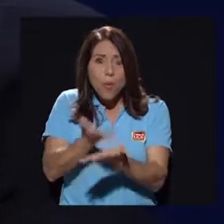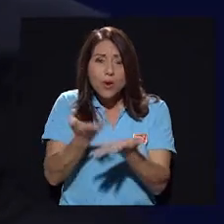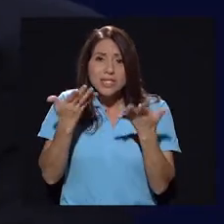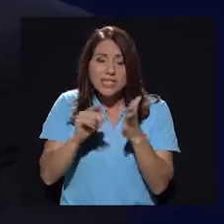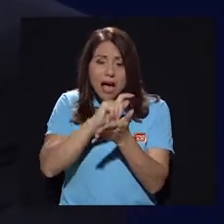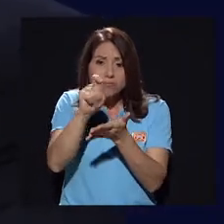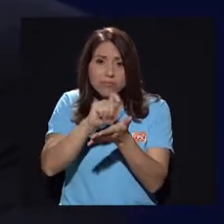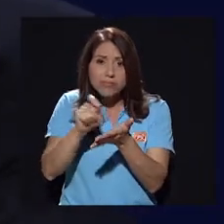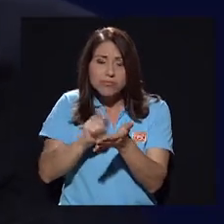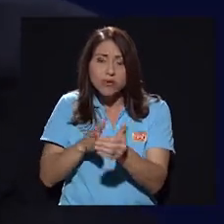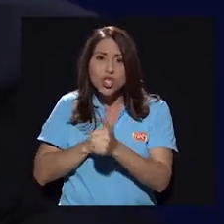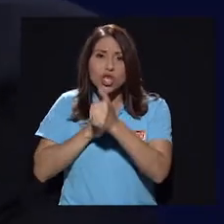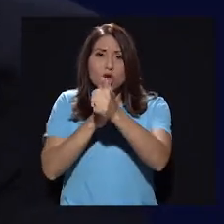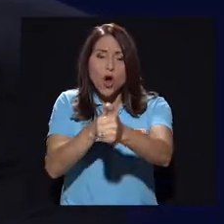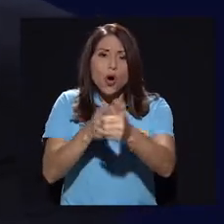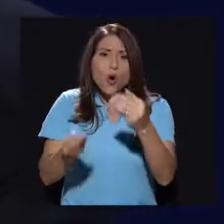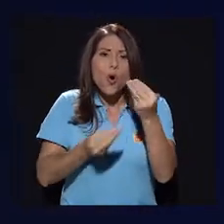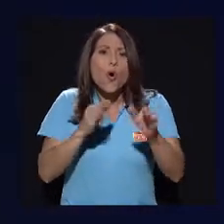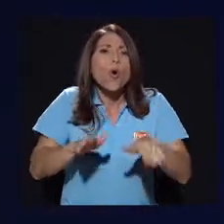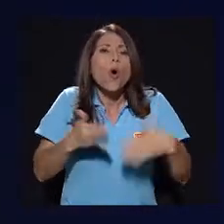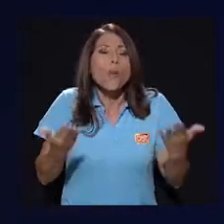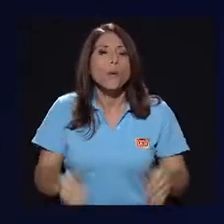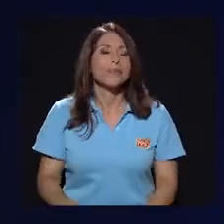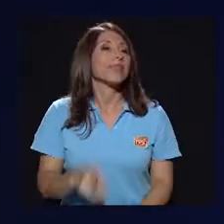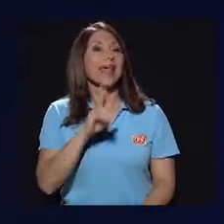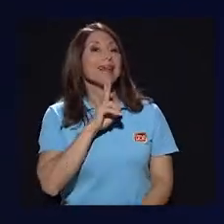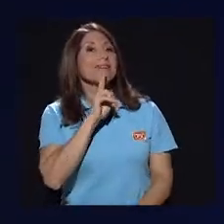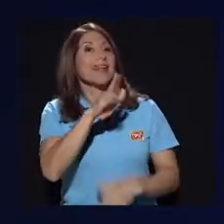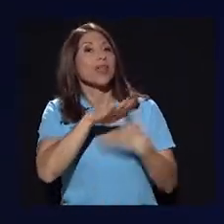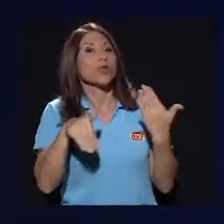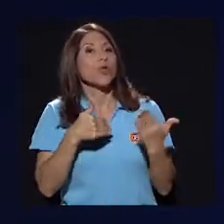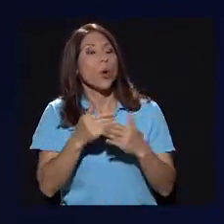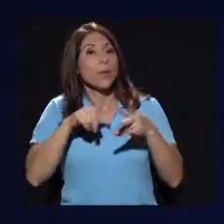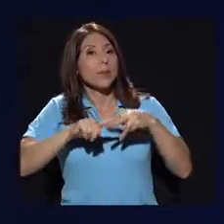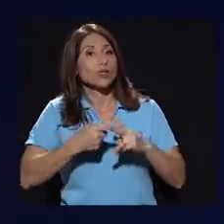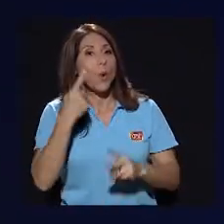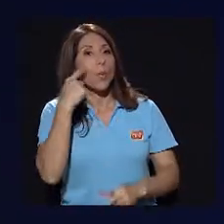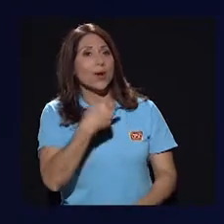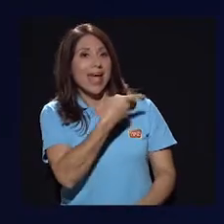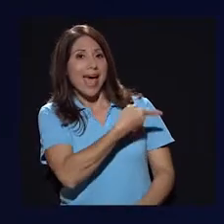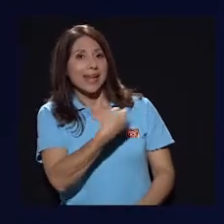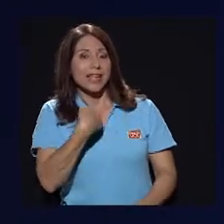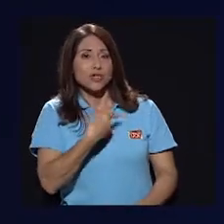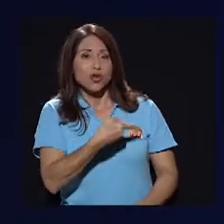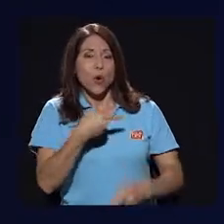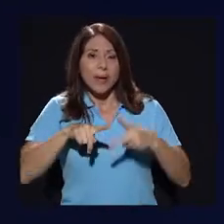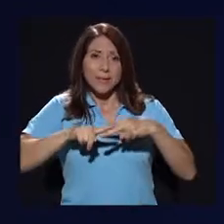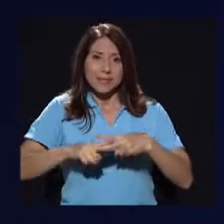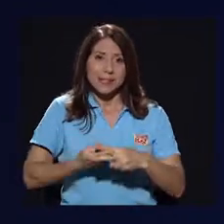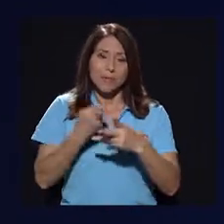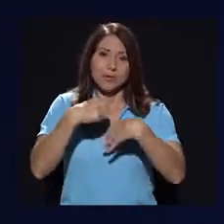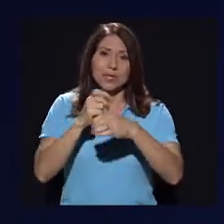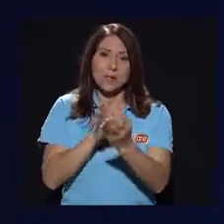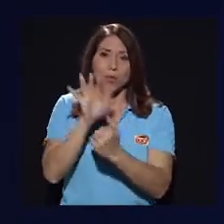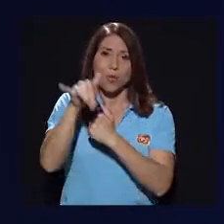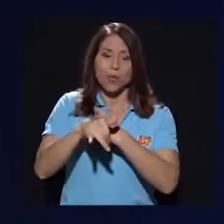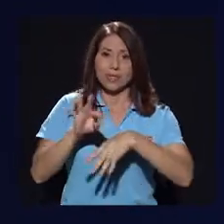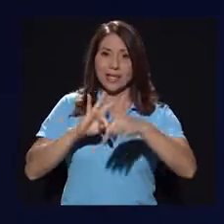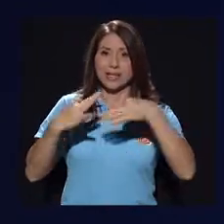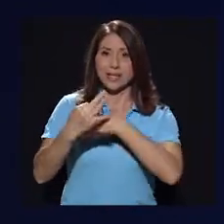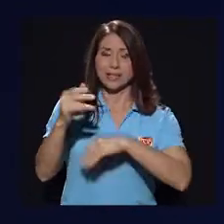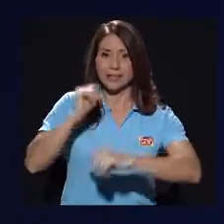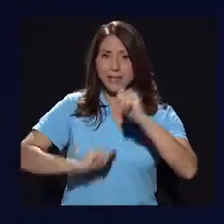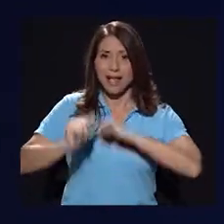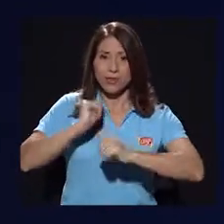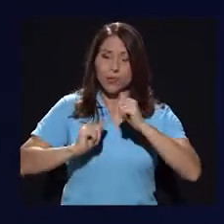¿había un guión, había una historia? ¿Cómo fue? Bueno, en realidad todo empezó porque Adrián y yo empezamos a hacer proyectos de talleres de